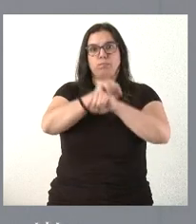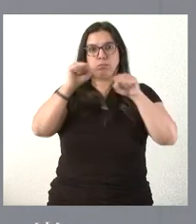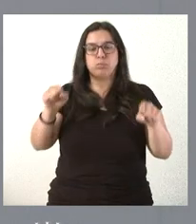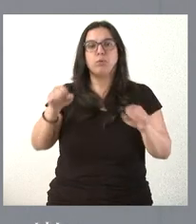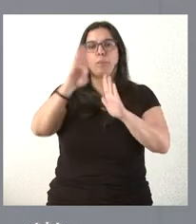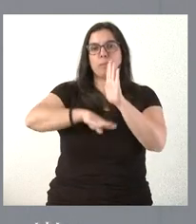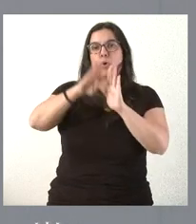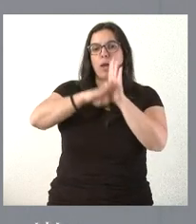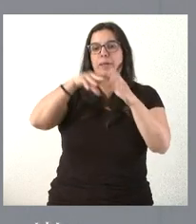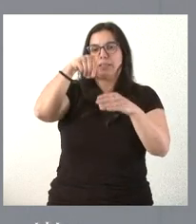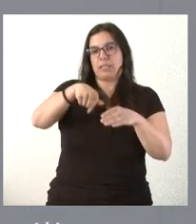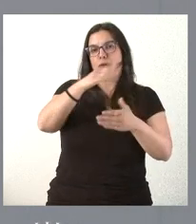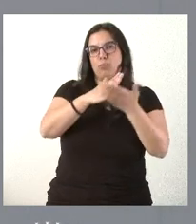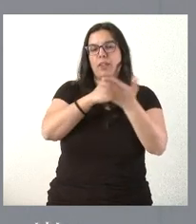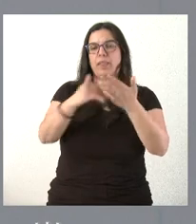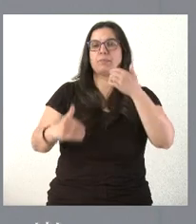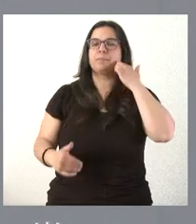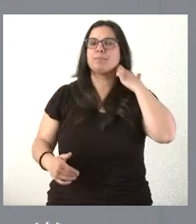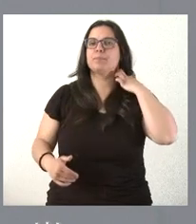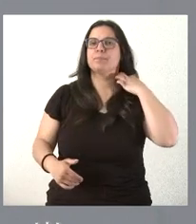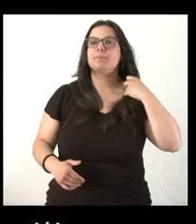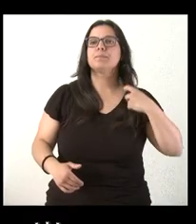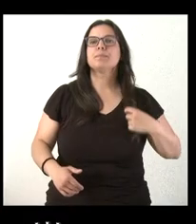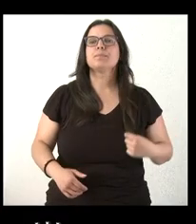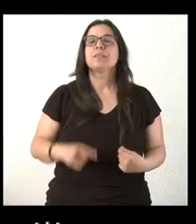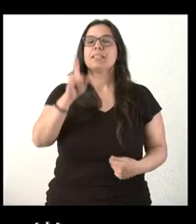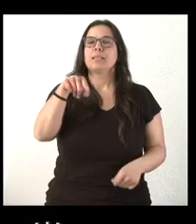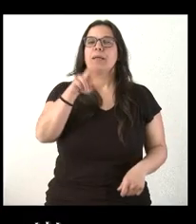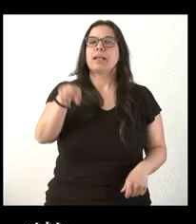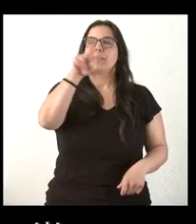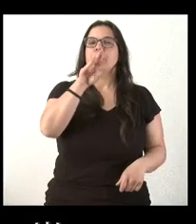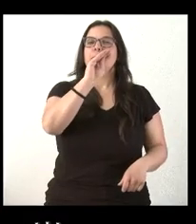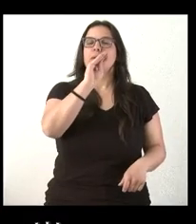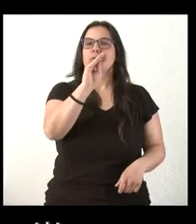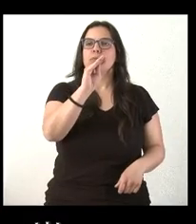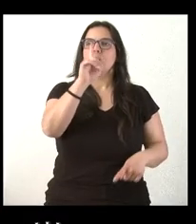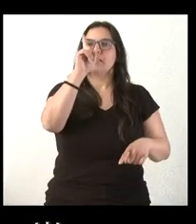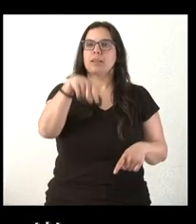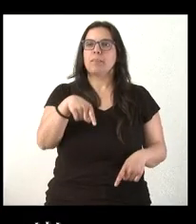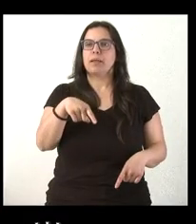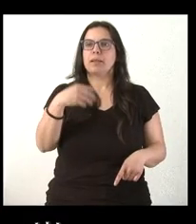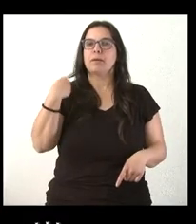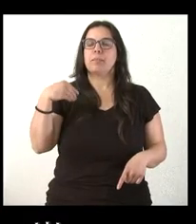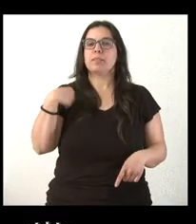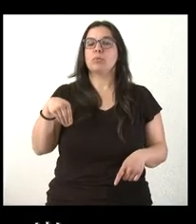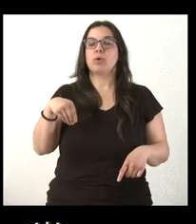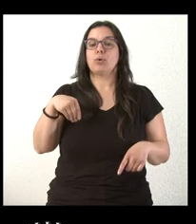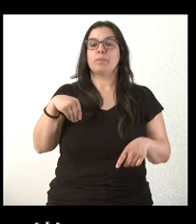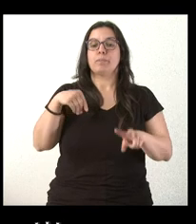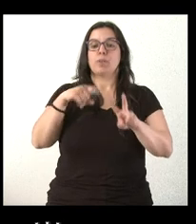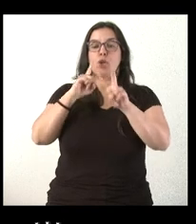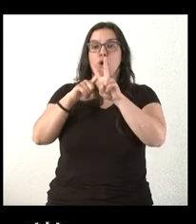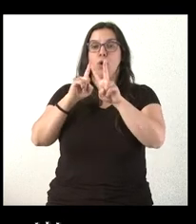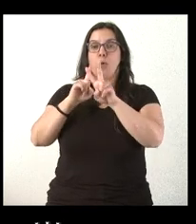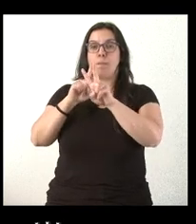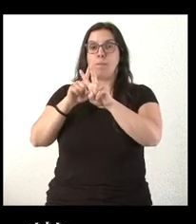programas en nuestra comunidad autónoma. Quería volver a preguntarle por la ausencia de Vox, en este